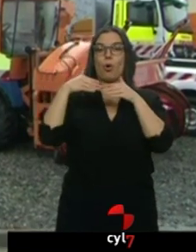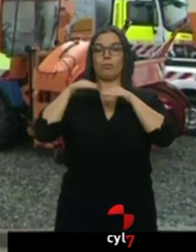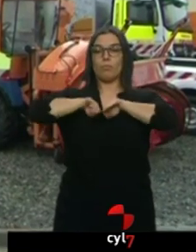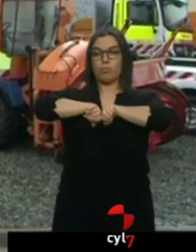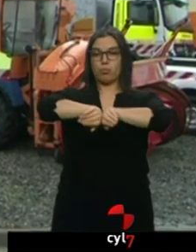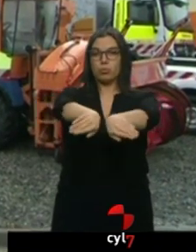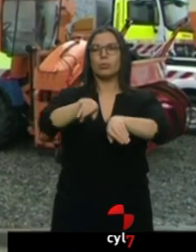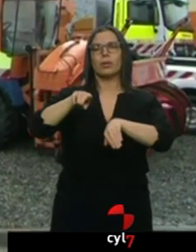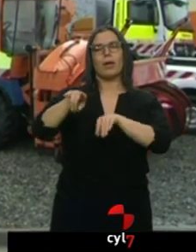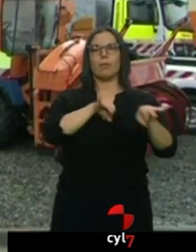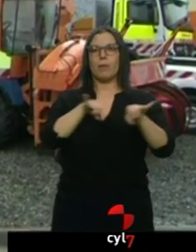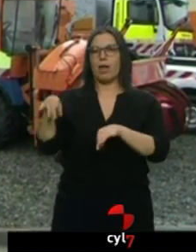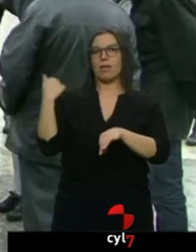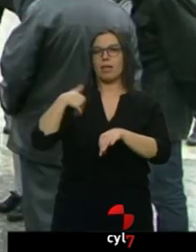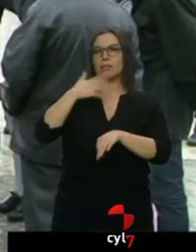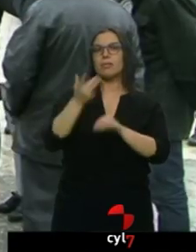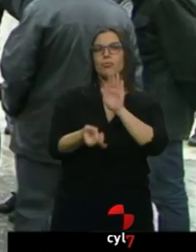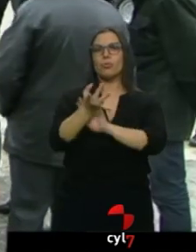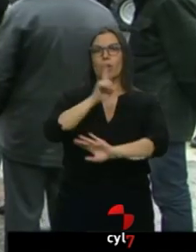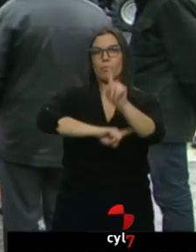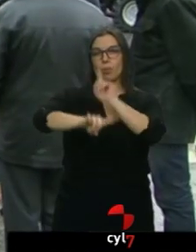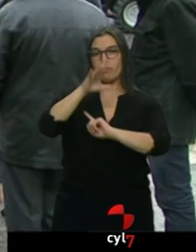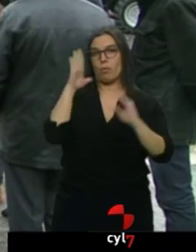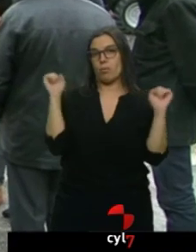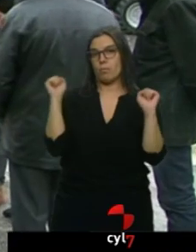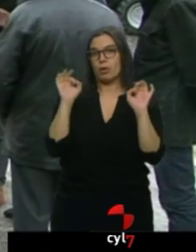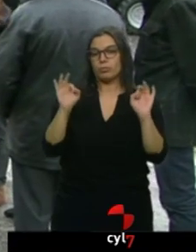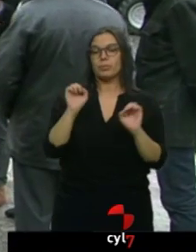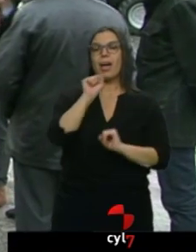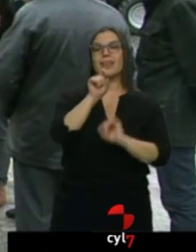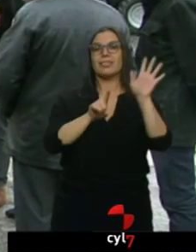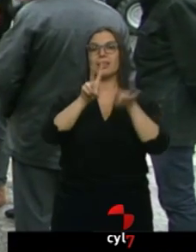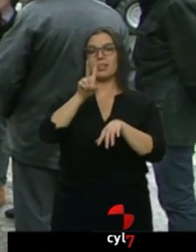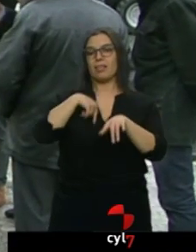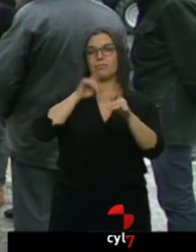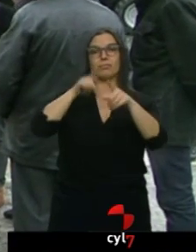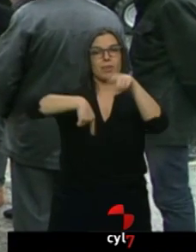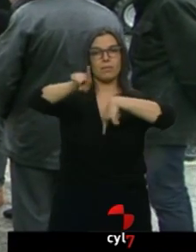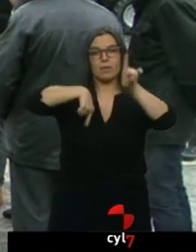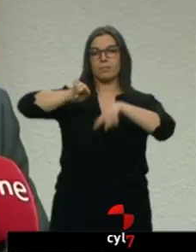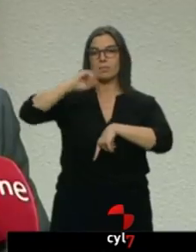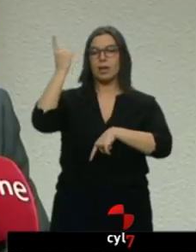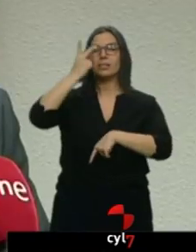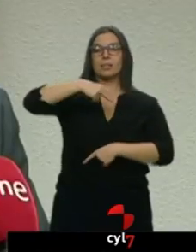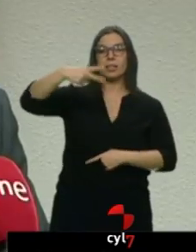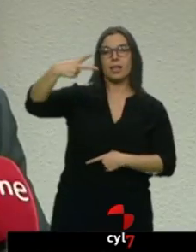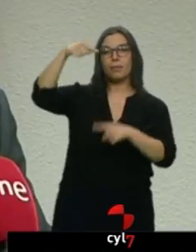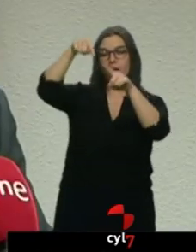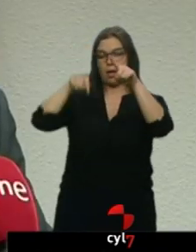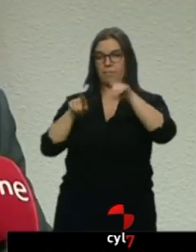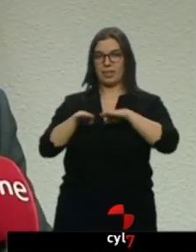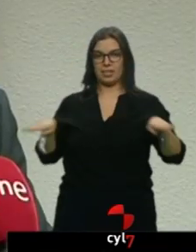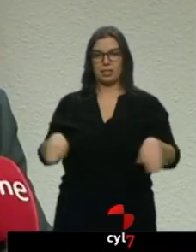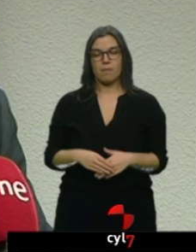que las nevadas del invierno puedan ocasionar en la A67, principal vía de comunicación entre Cantabria y la Meseta. Esta reunión pone de